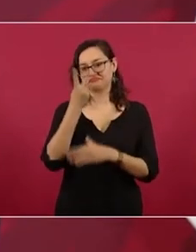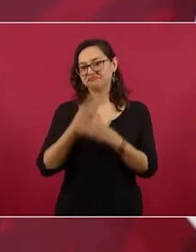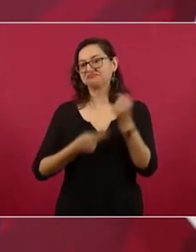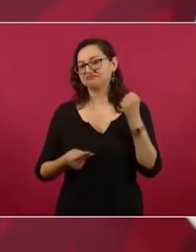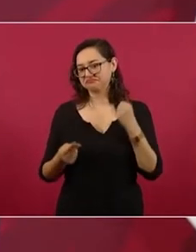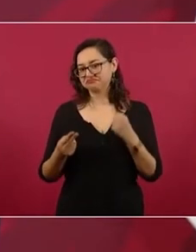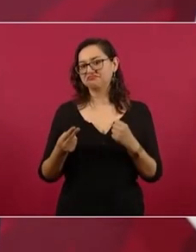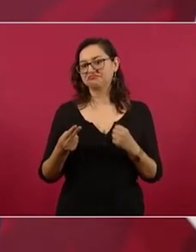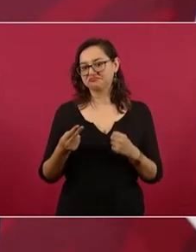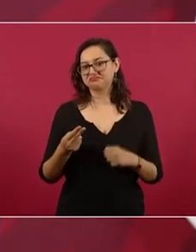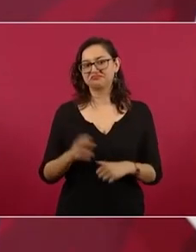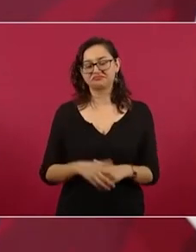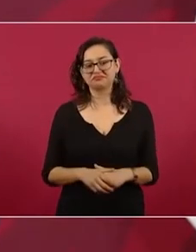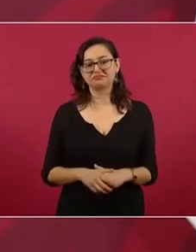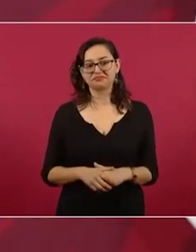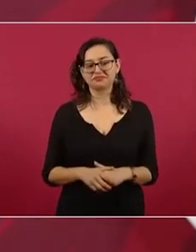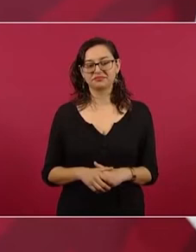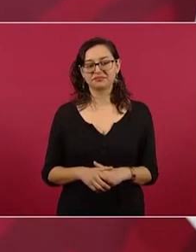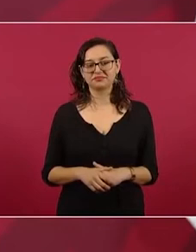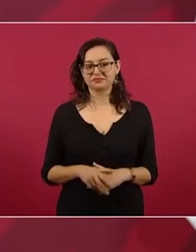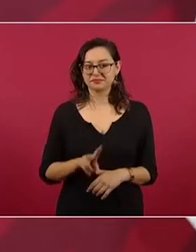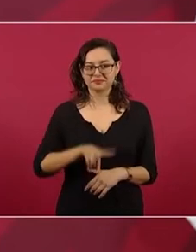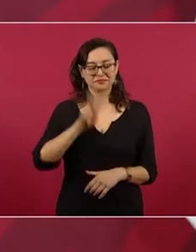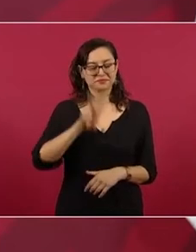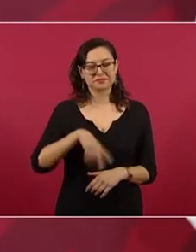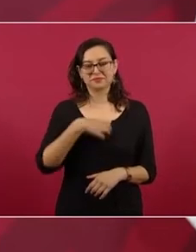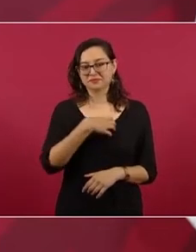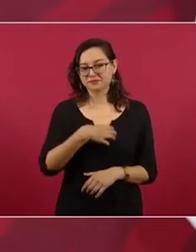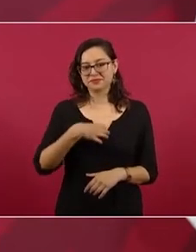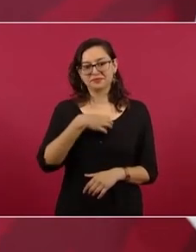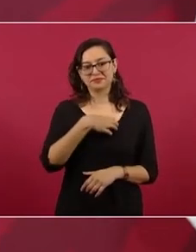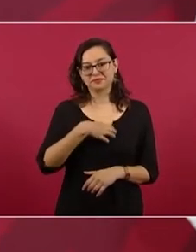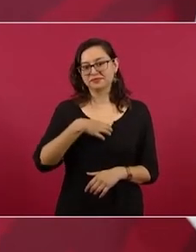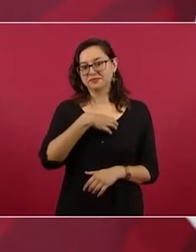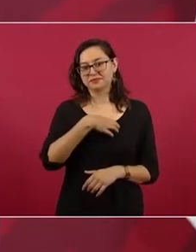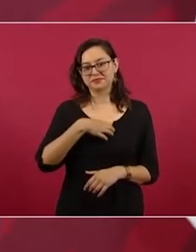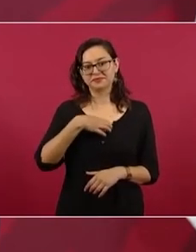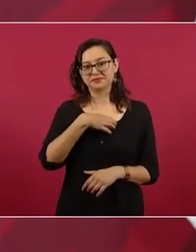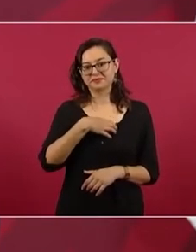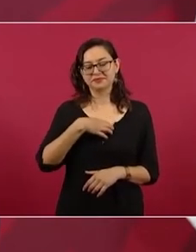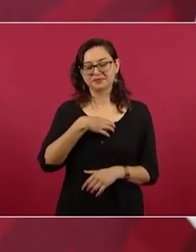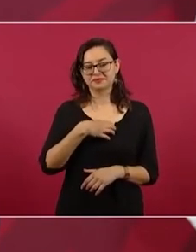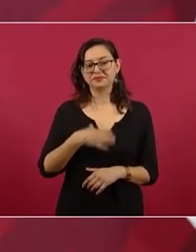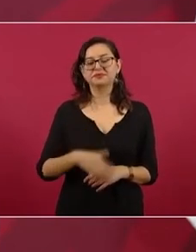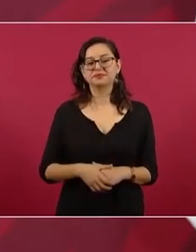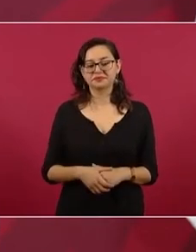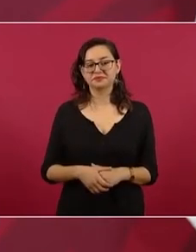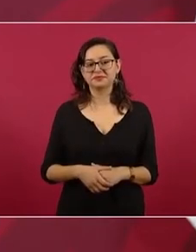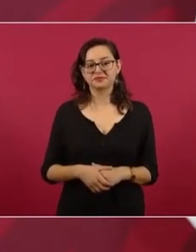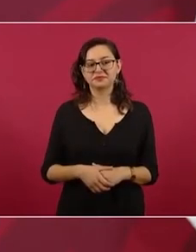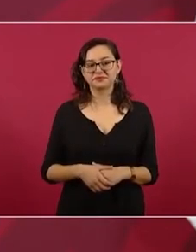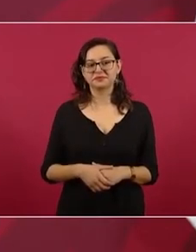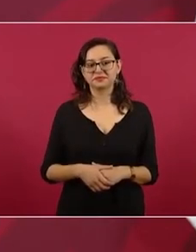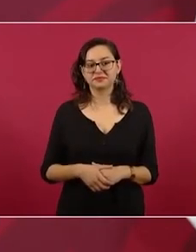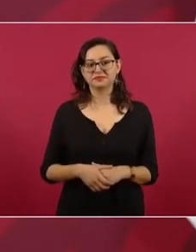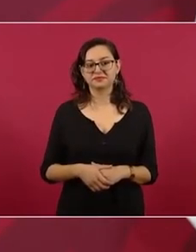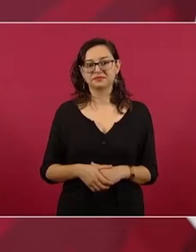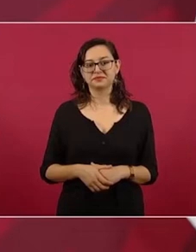de verdad que estamos muy contentos de que Lenita